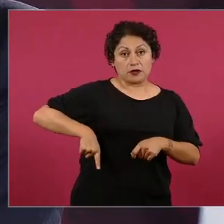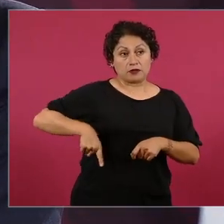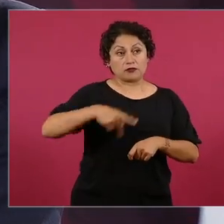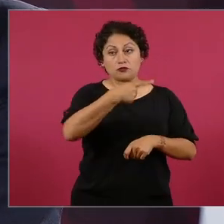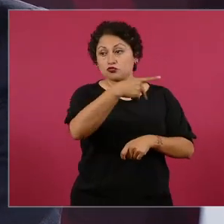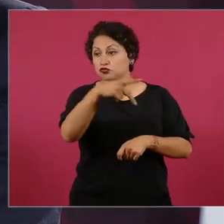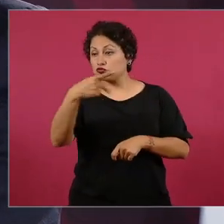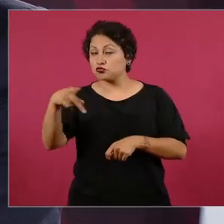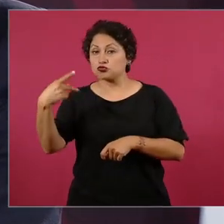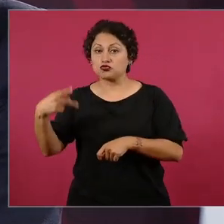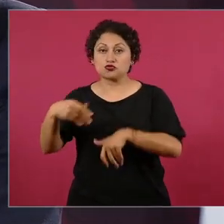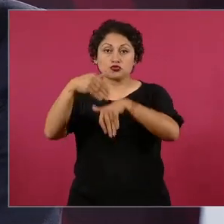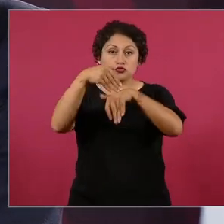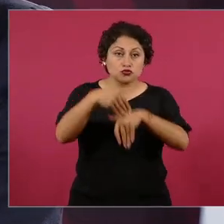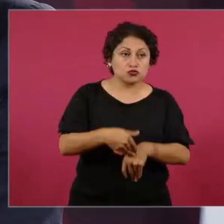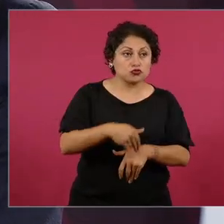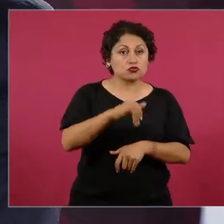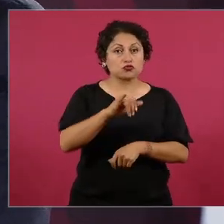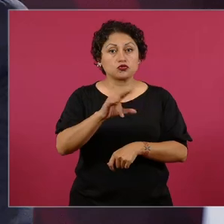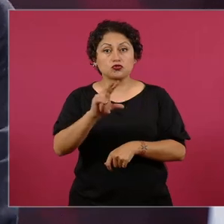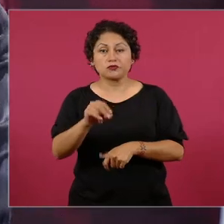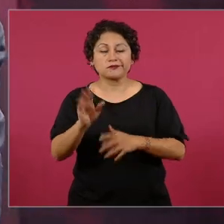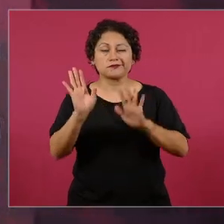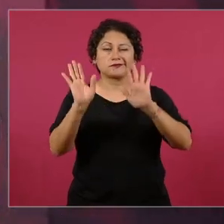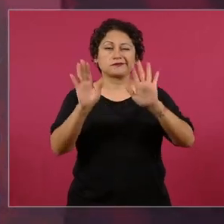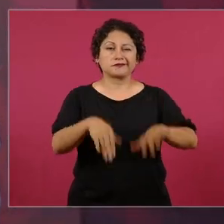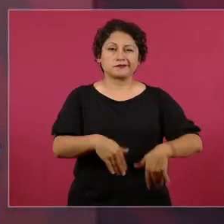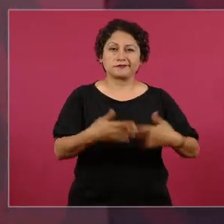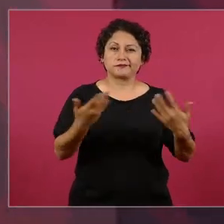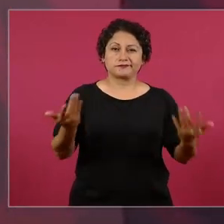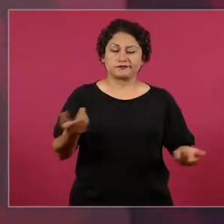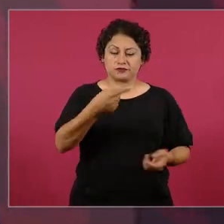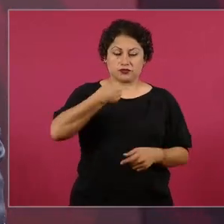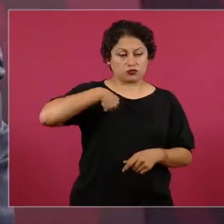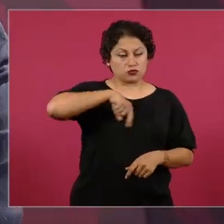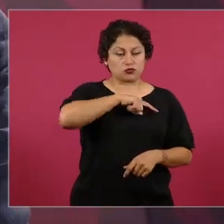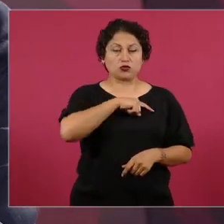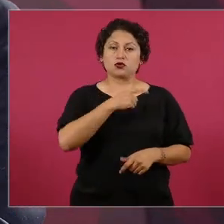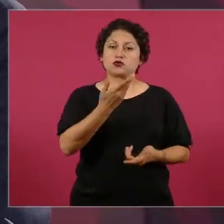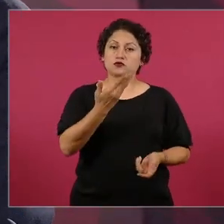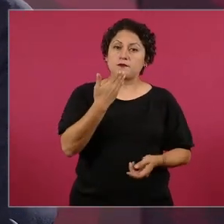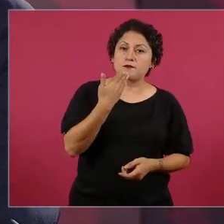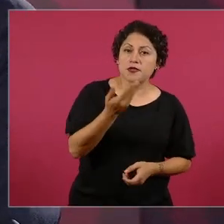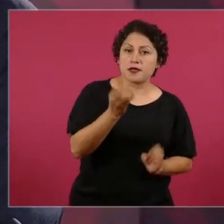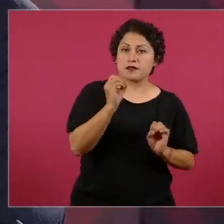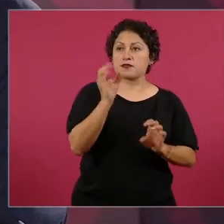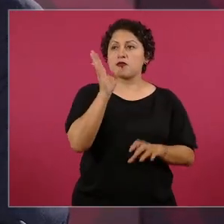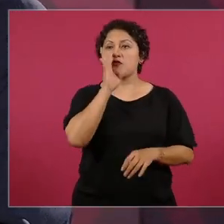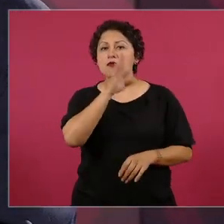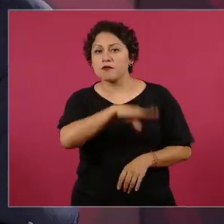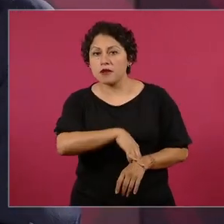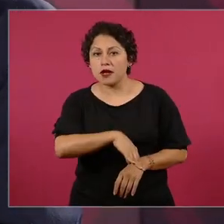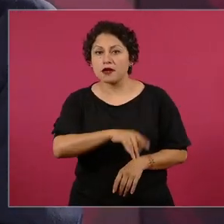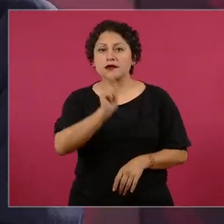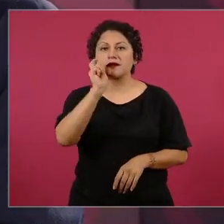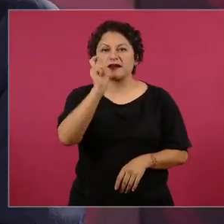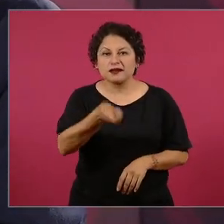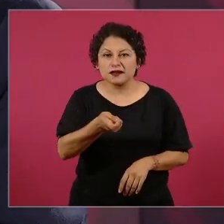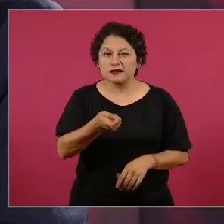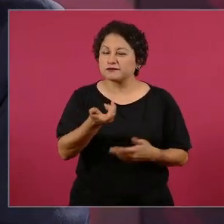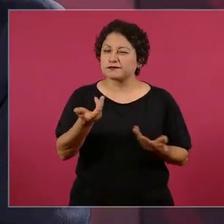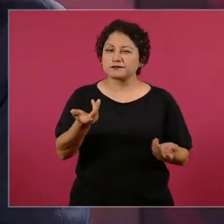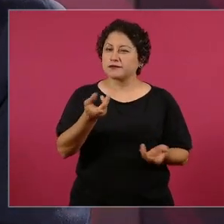si somos buenos o malos, no debe de haber venganza,